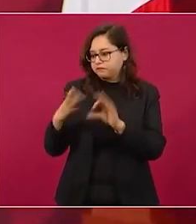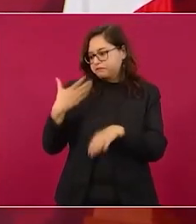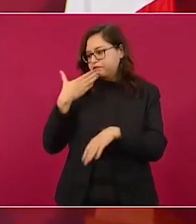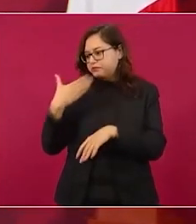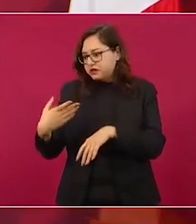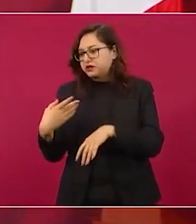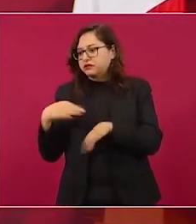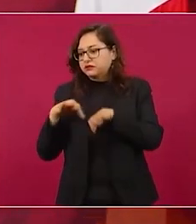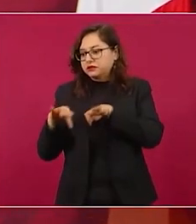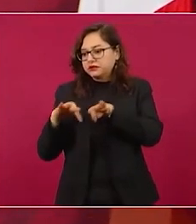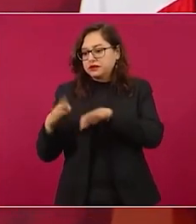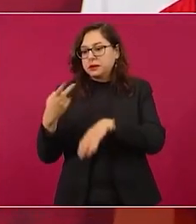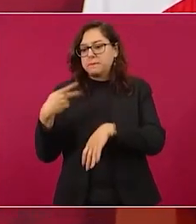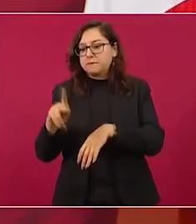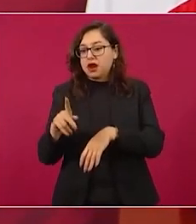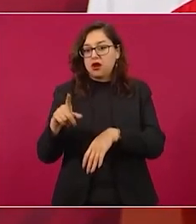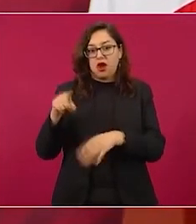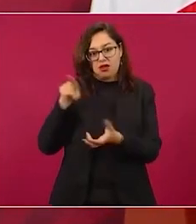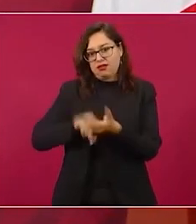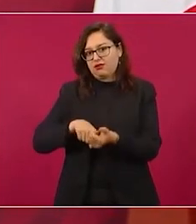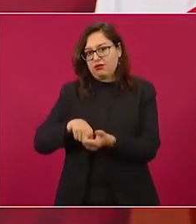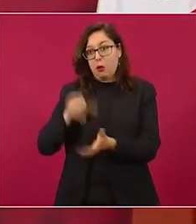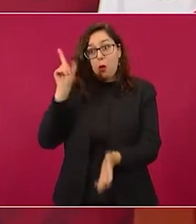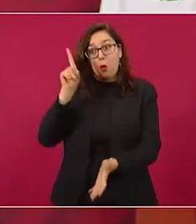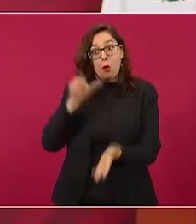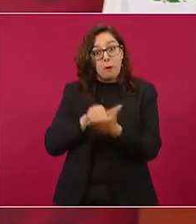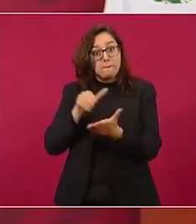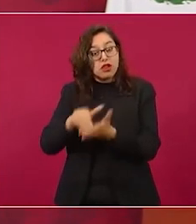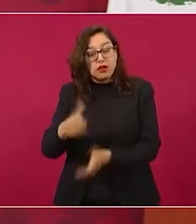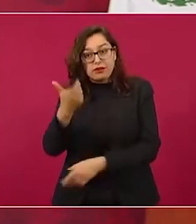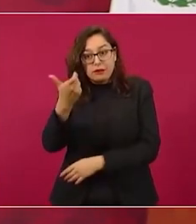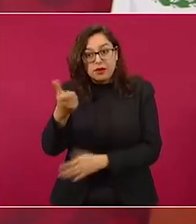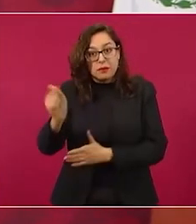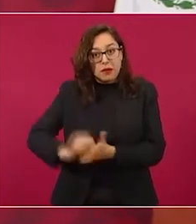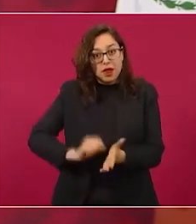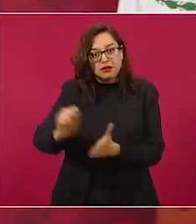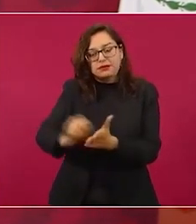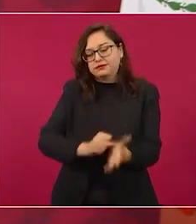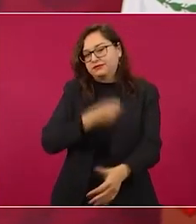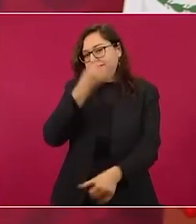no hay quien gane un millón de pesos al mes.